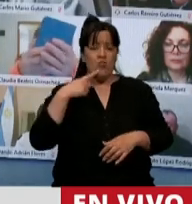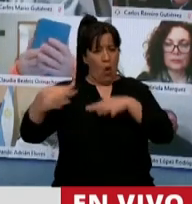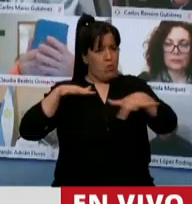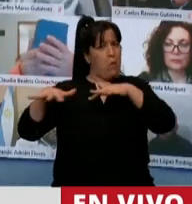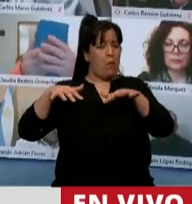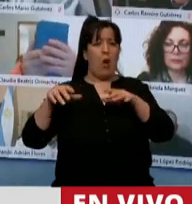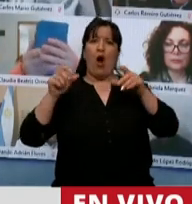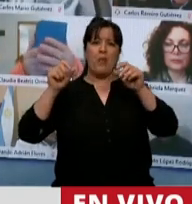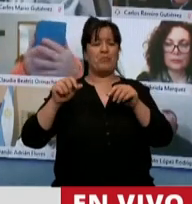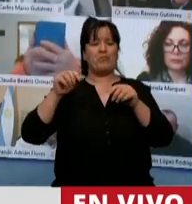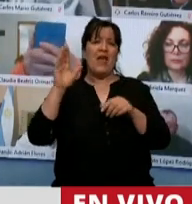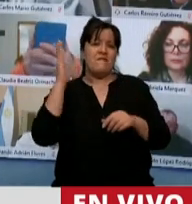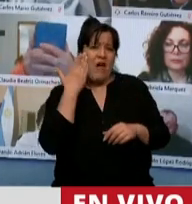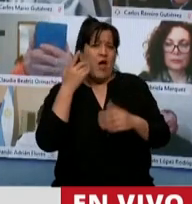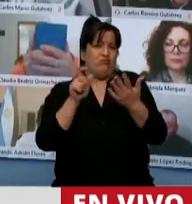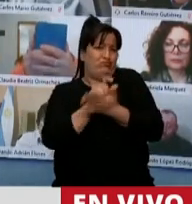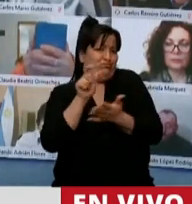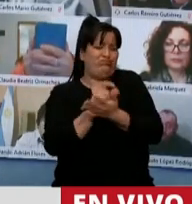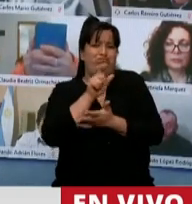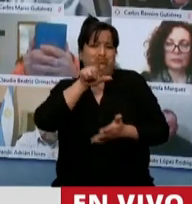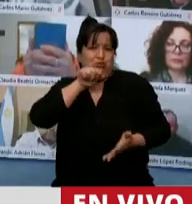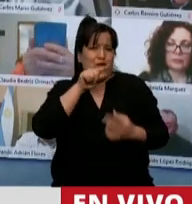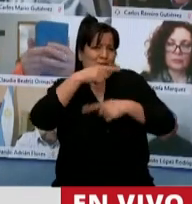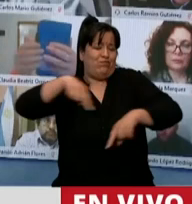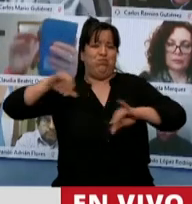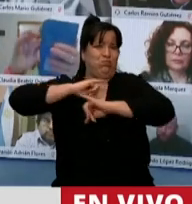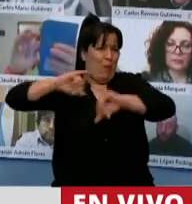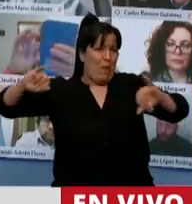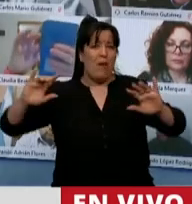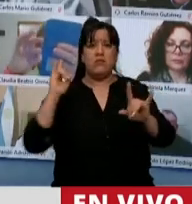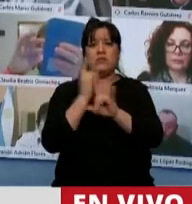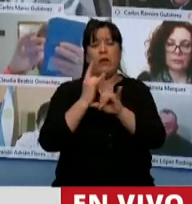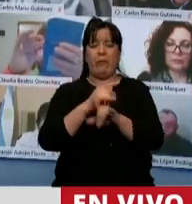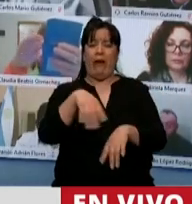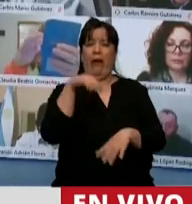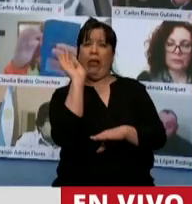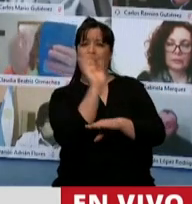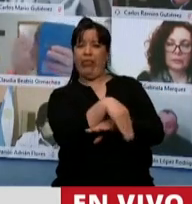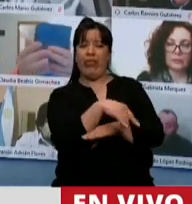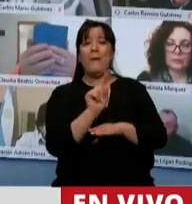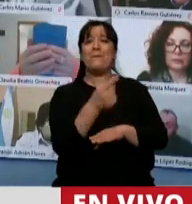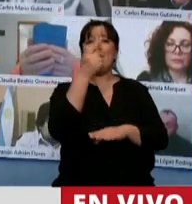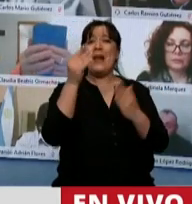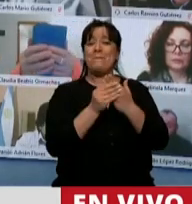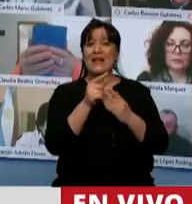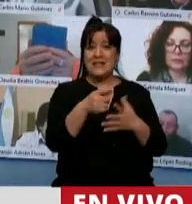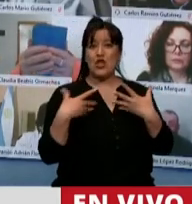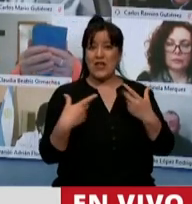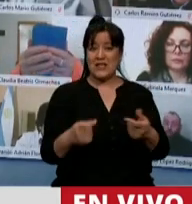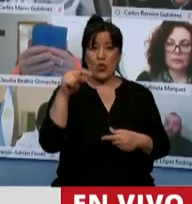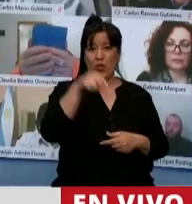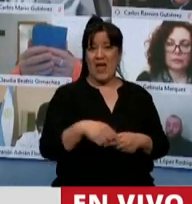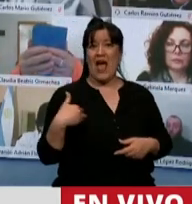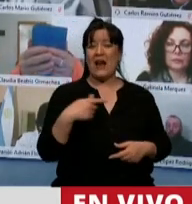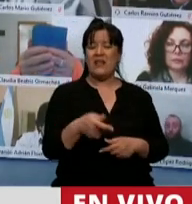activo en las redes sociales, y, por ejemplo, denigra al primer ministro de Salud que tuvimos en la